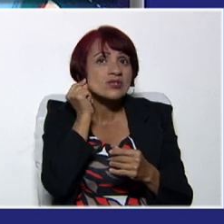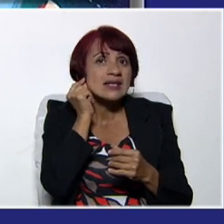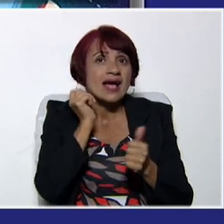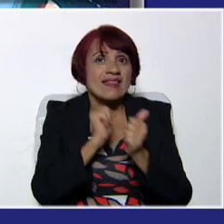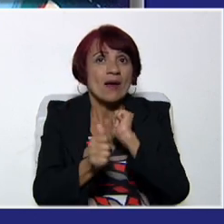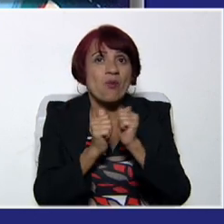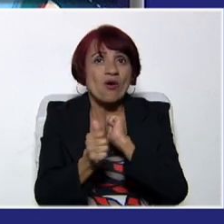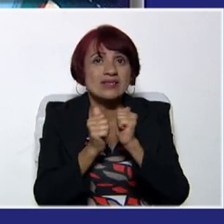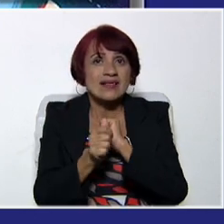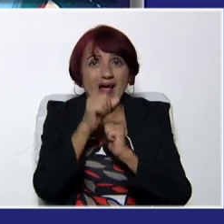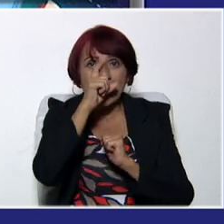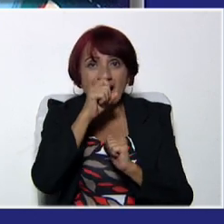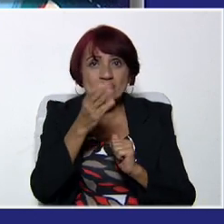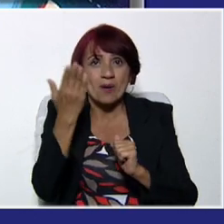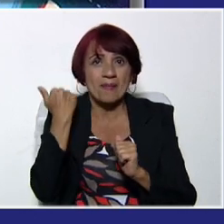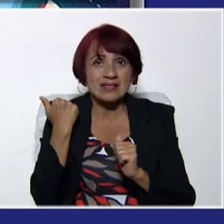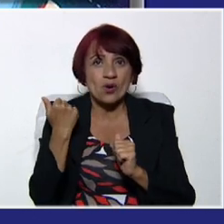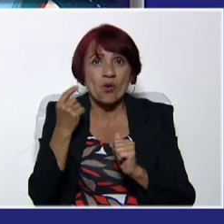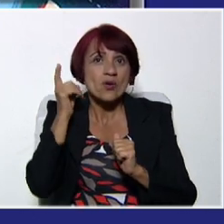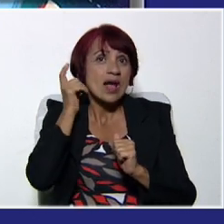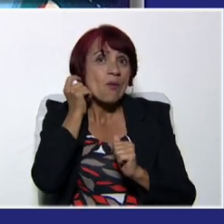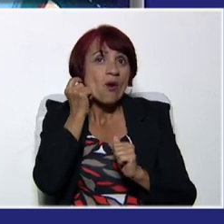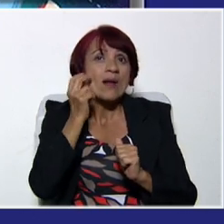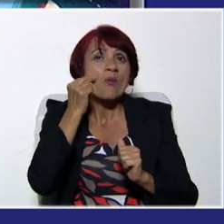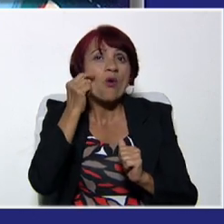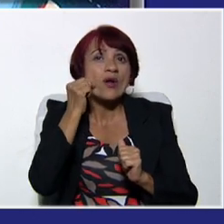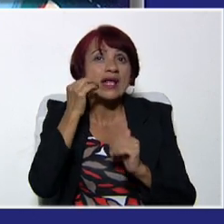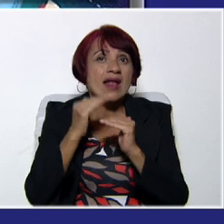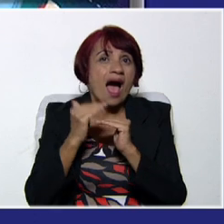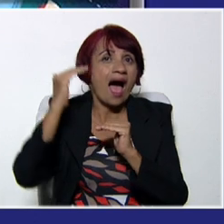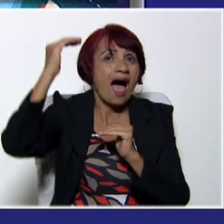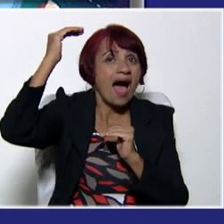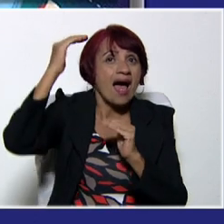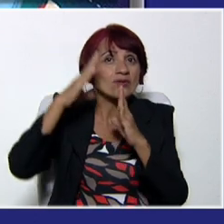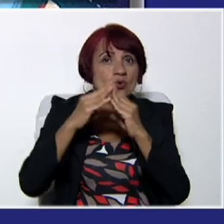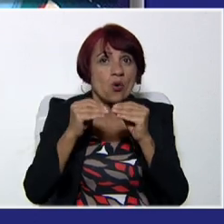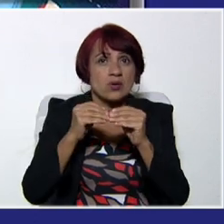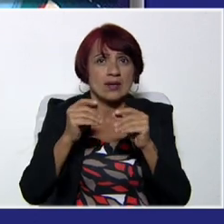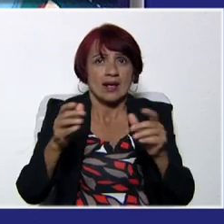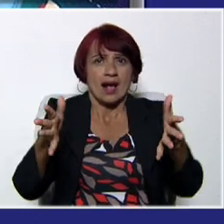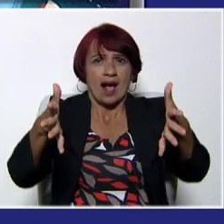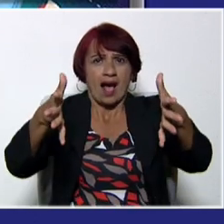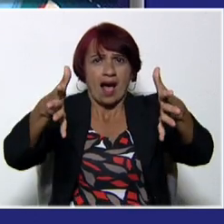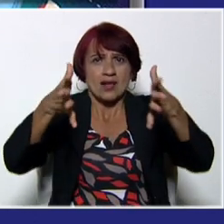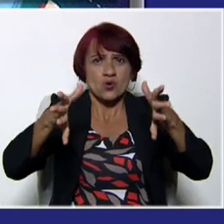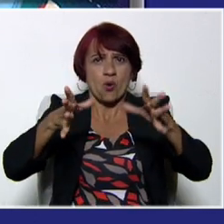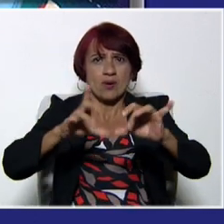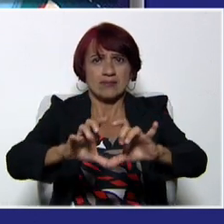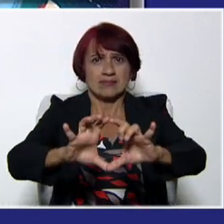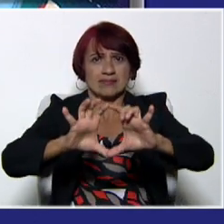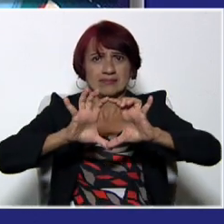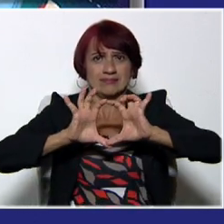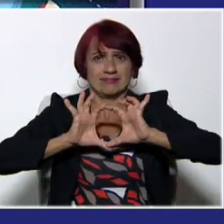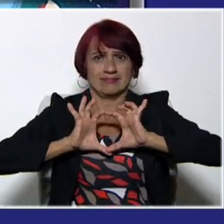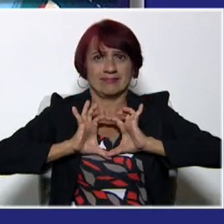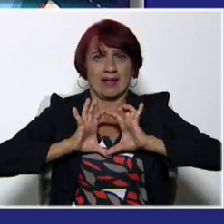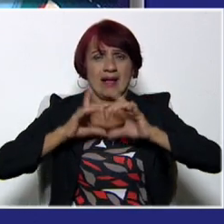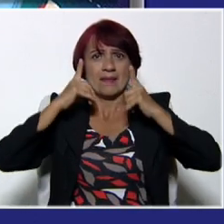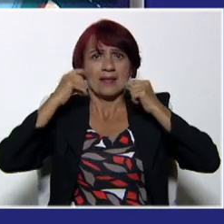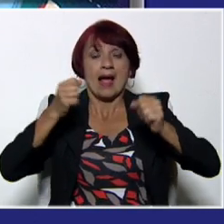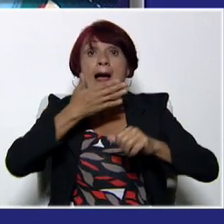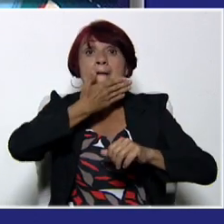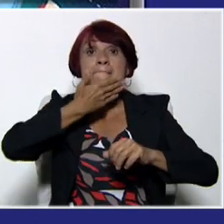Venezuela. El año pasado ganó un premio muy importante a nivel mundial. ¿Cuál fue el premio que obtuvo Yulimar? Mejor